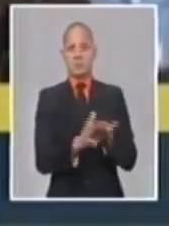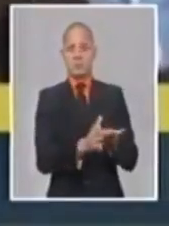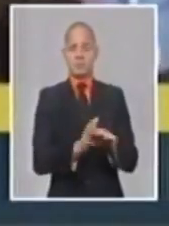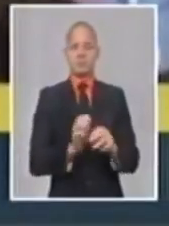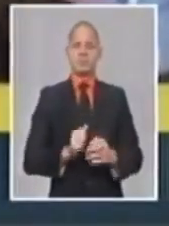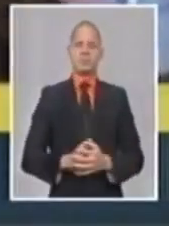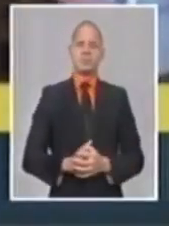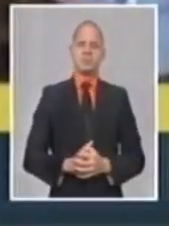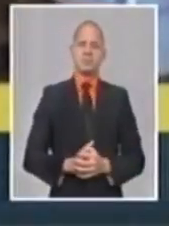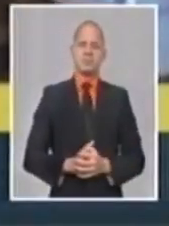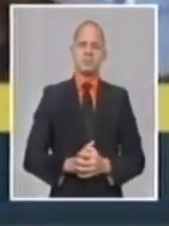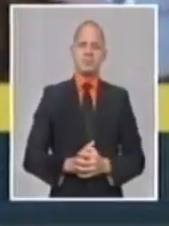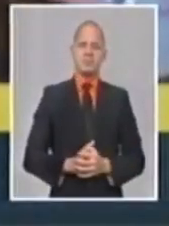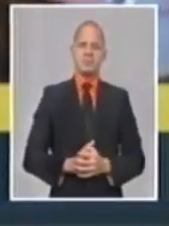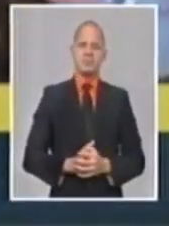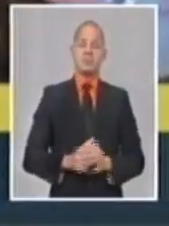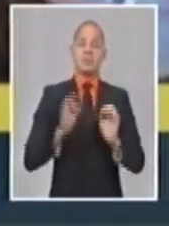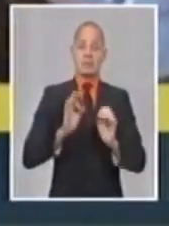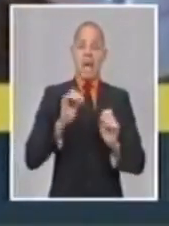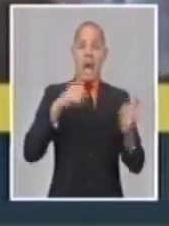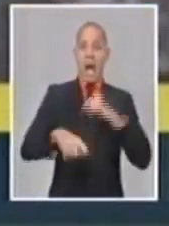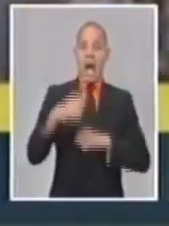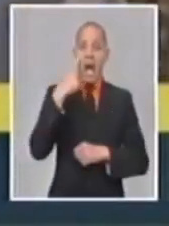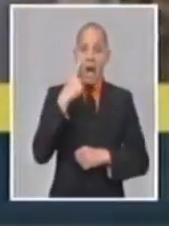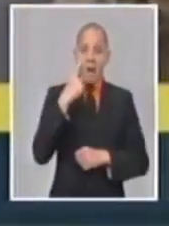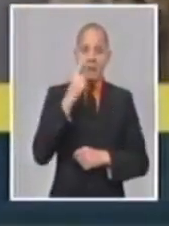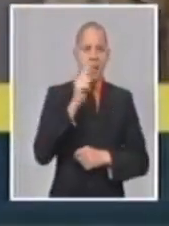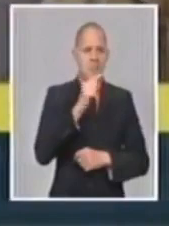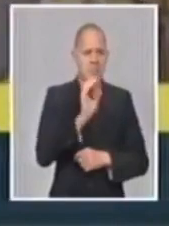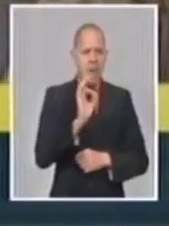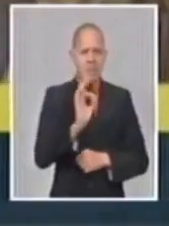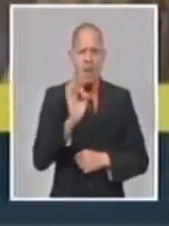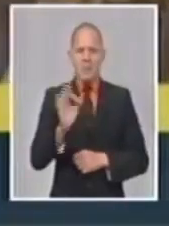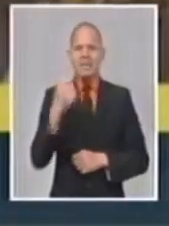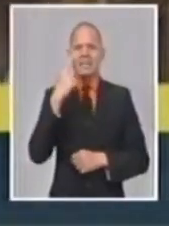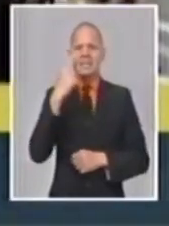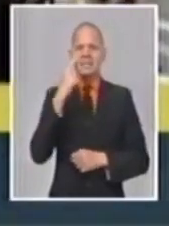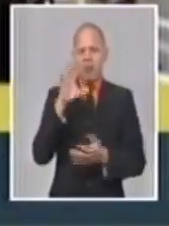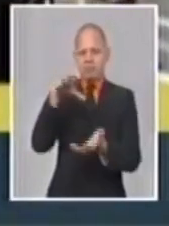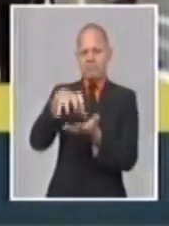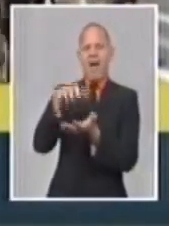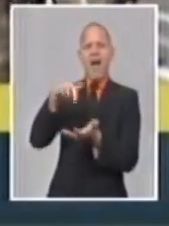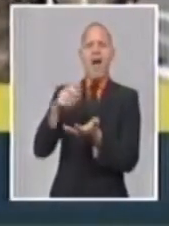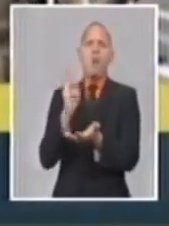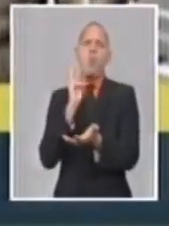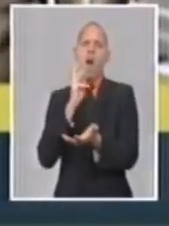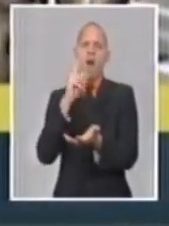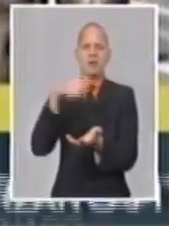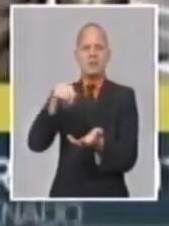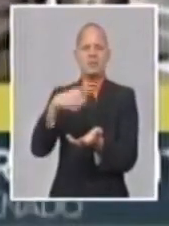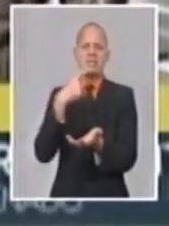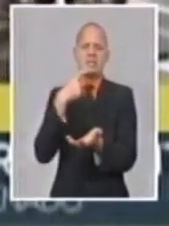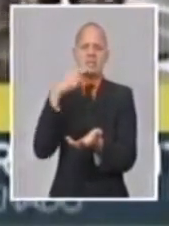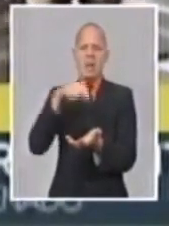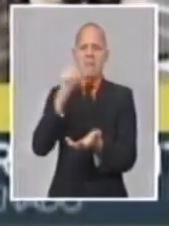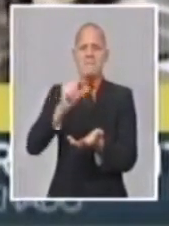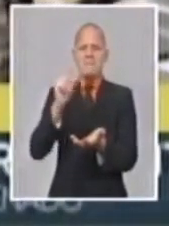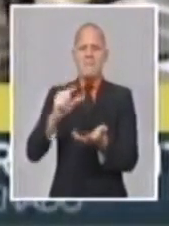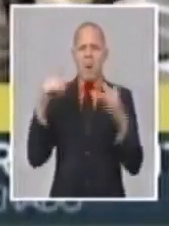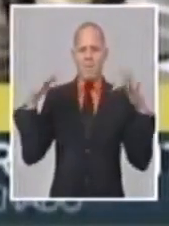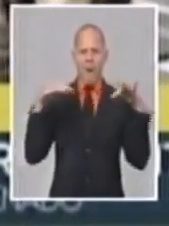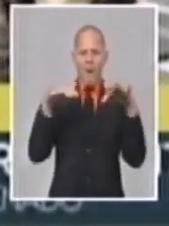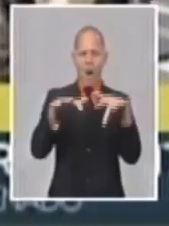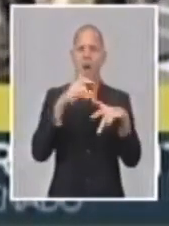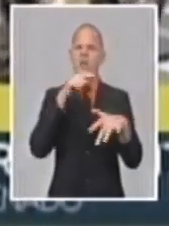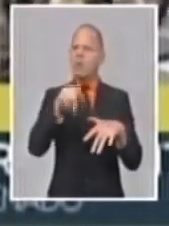Cada hora que pasa, Washington se parece más a una zona de guerra porque no tardan de llegar cantidades